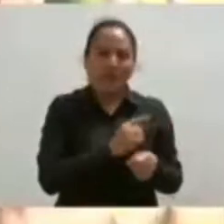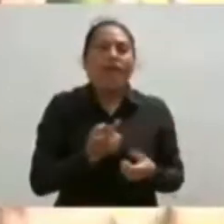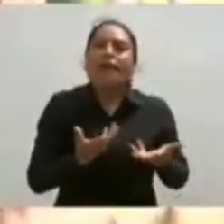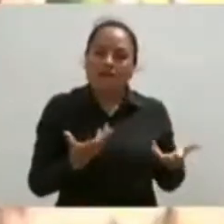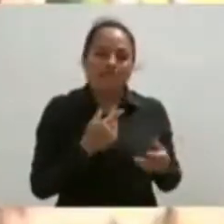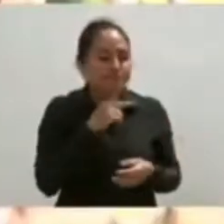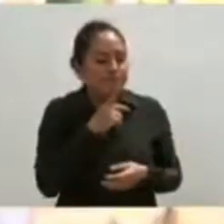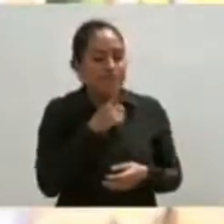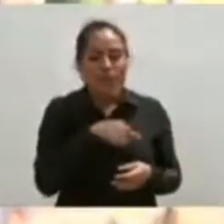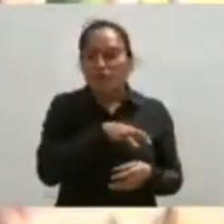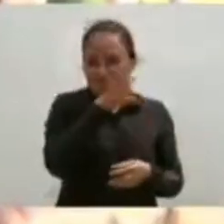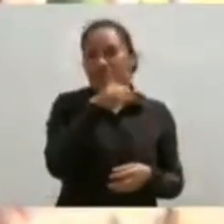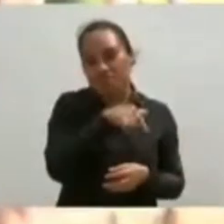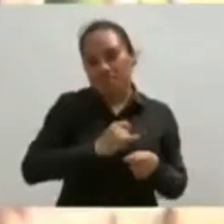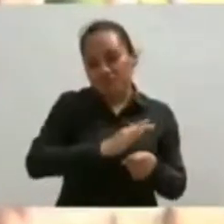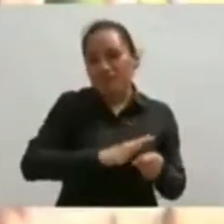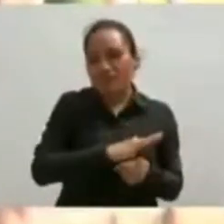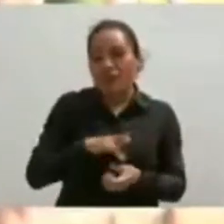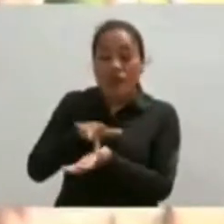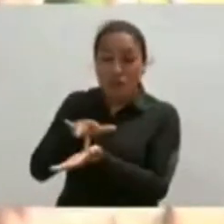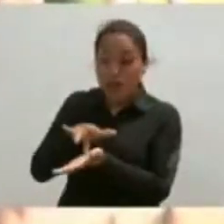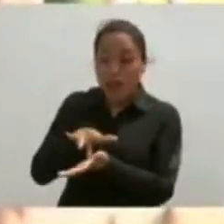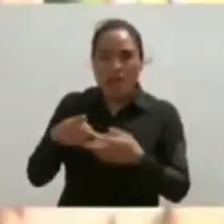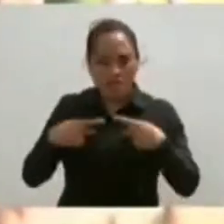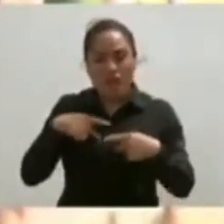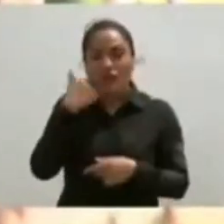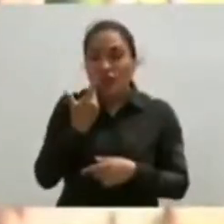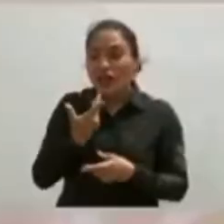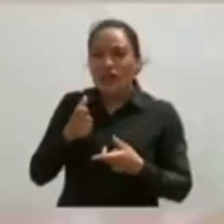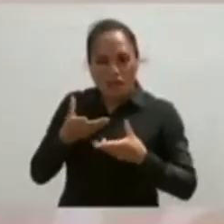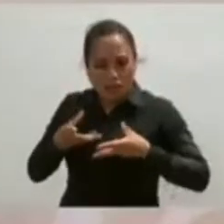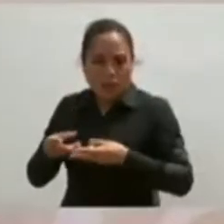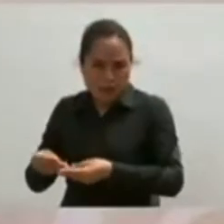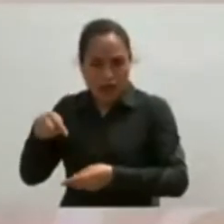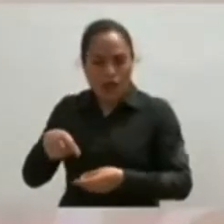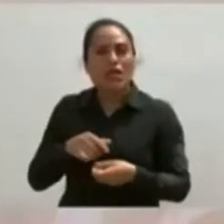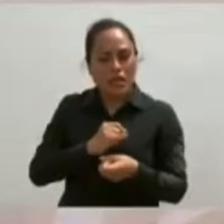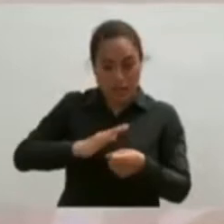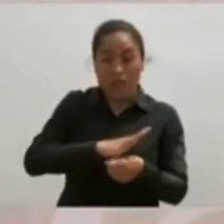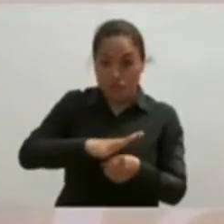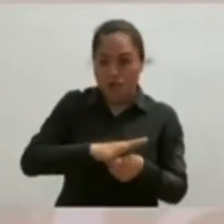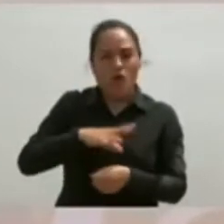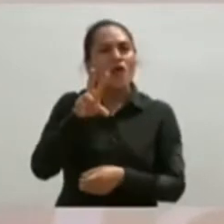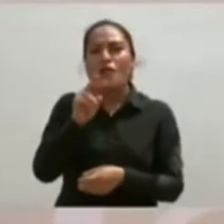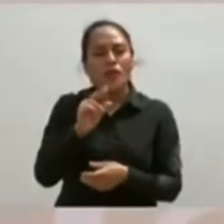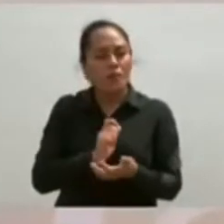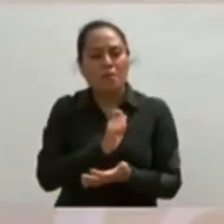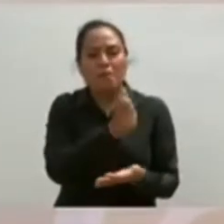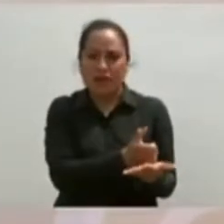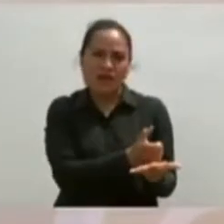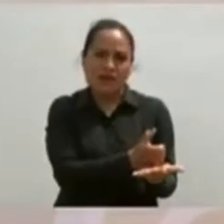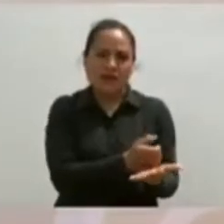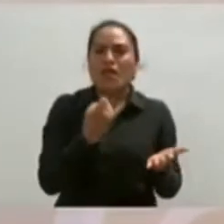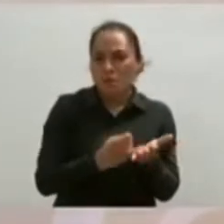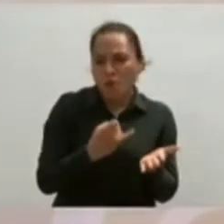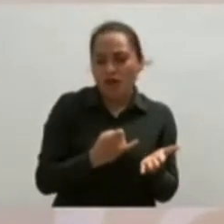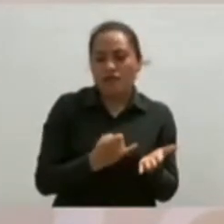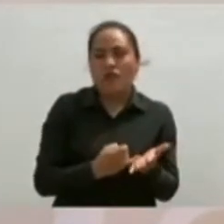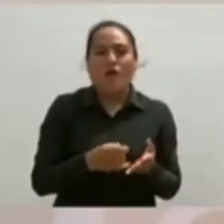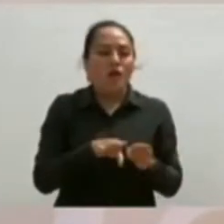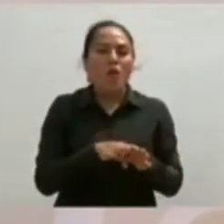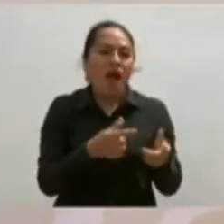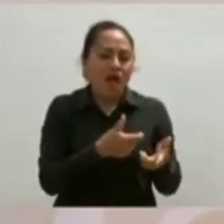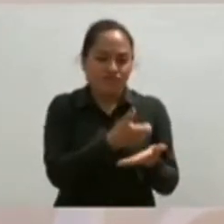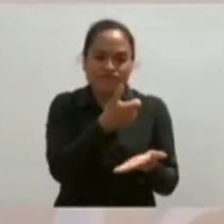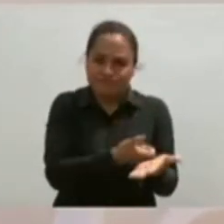Vamos a apoyar mucho a todos los que quieran invertir en el ISMO. No van a pagar los impuestos que se pagan